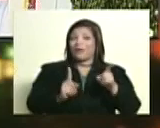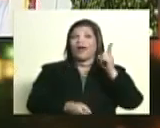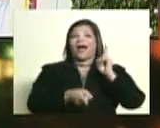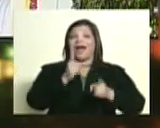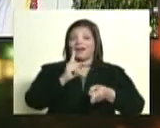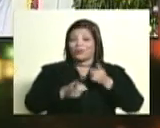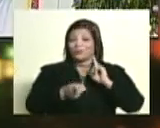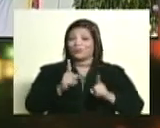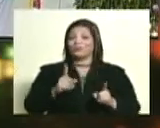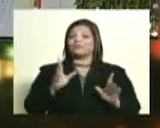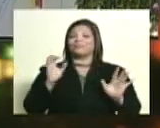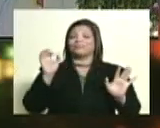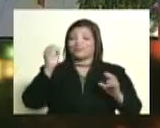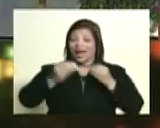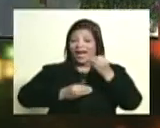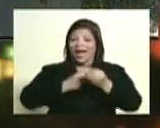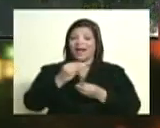aventuran